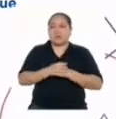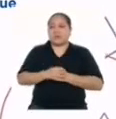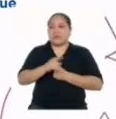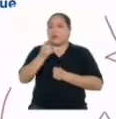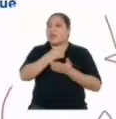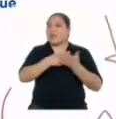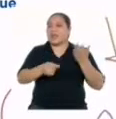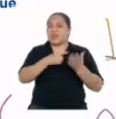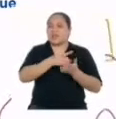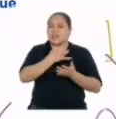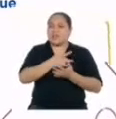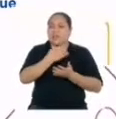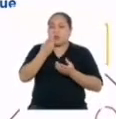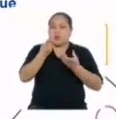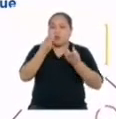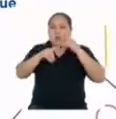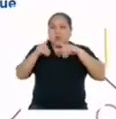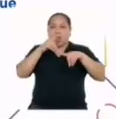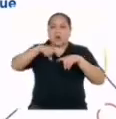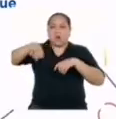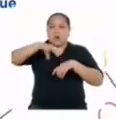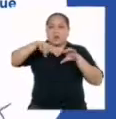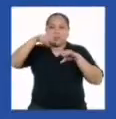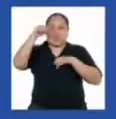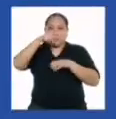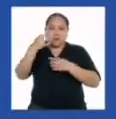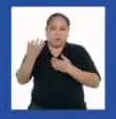¿Qué siento cuando realizo este pasatiempo?